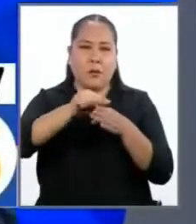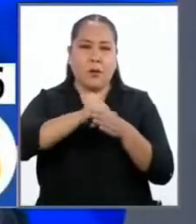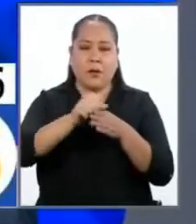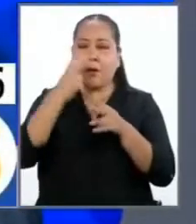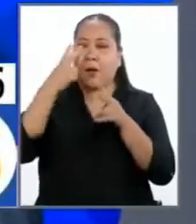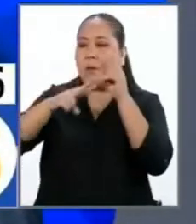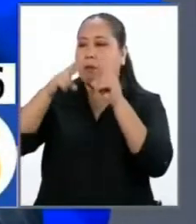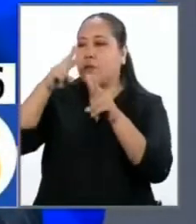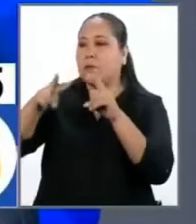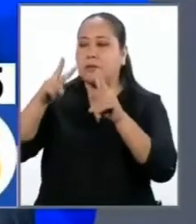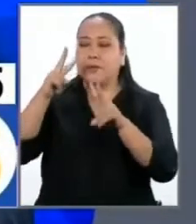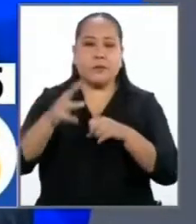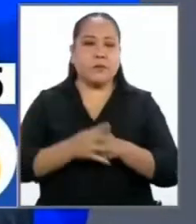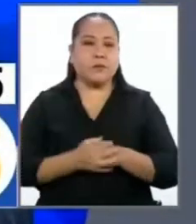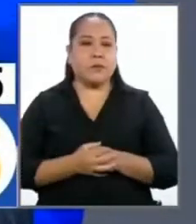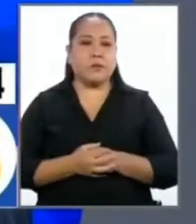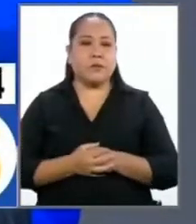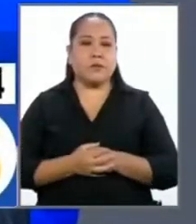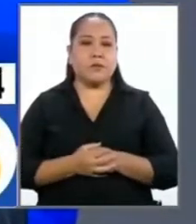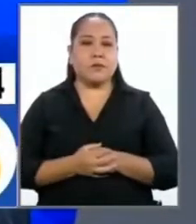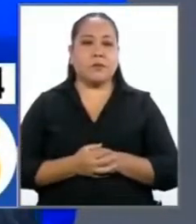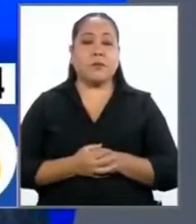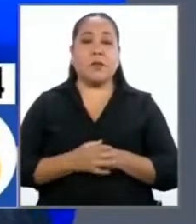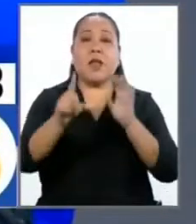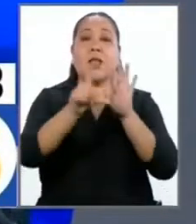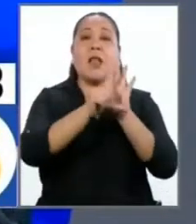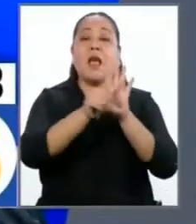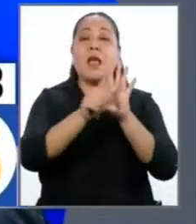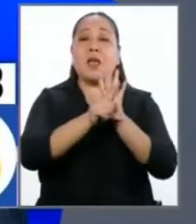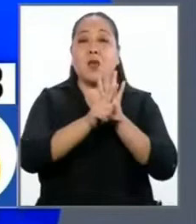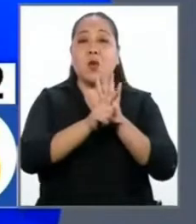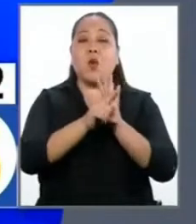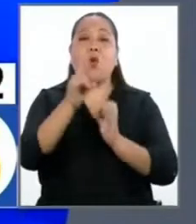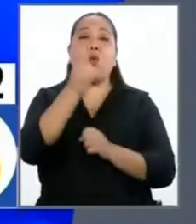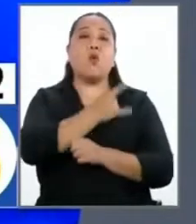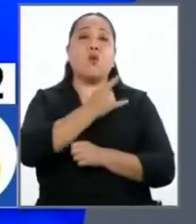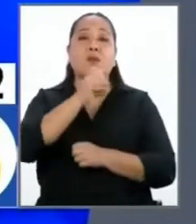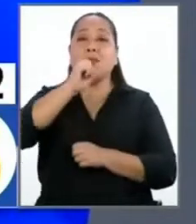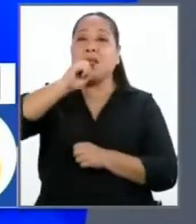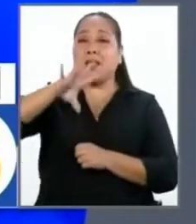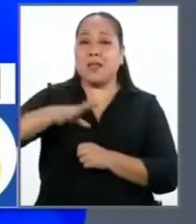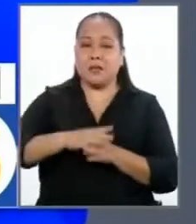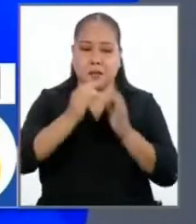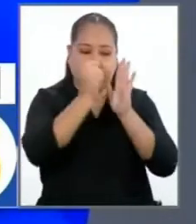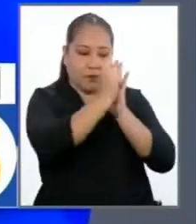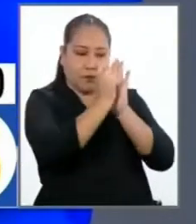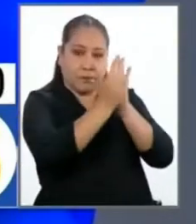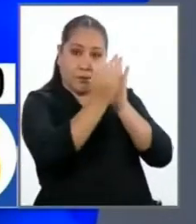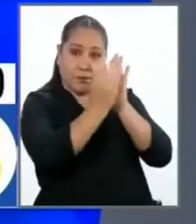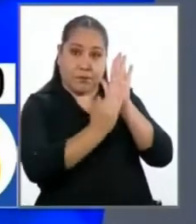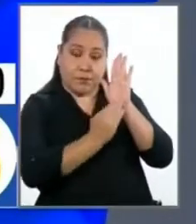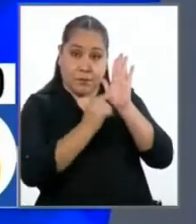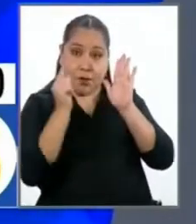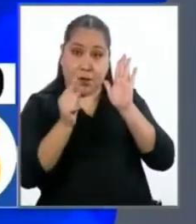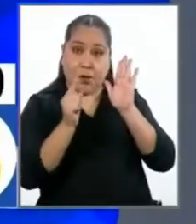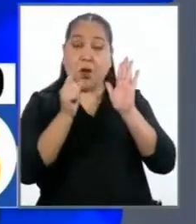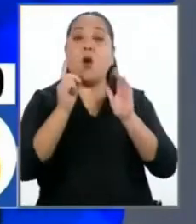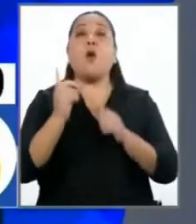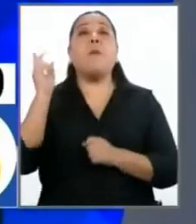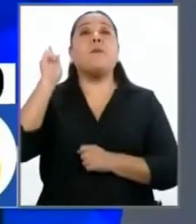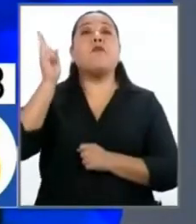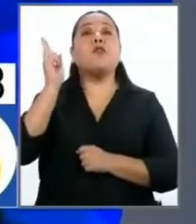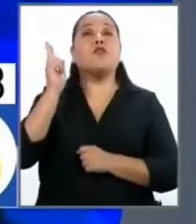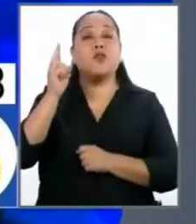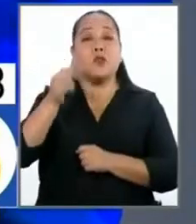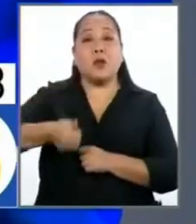ver la ley universitaria que dice textualmente que para ser profesor principal